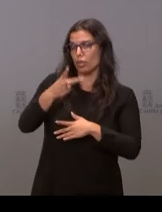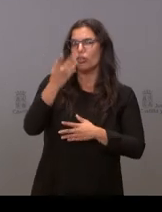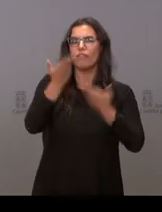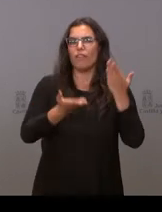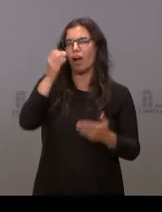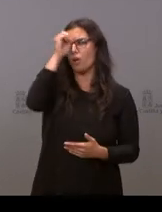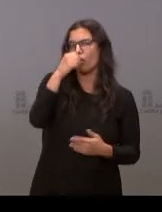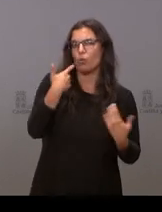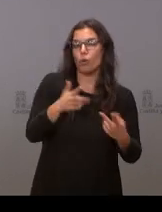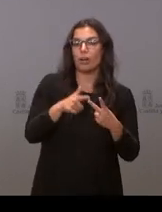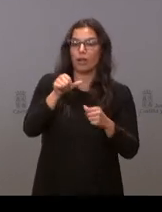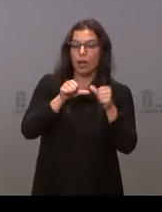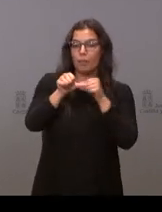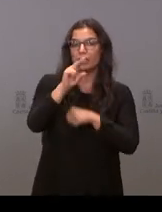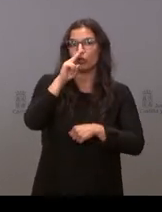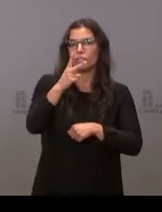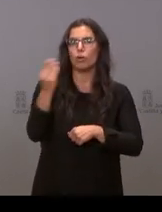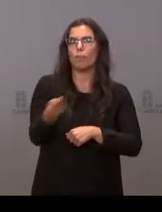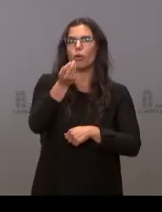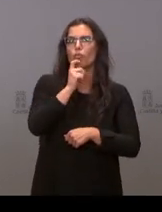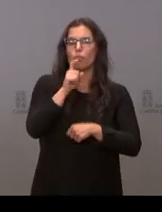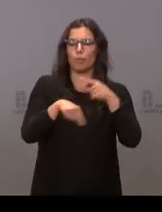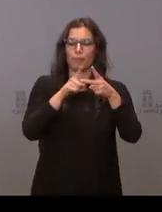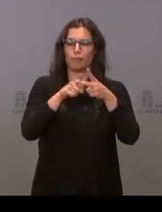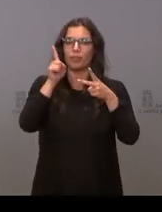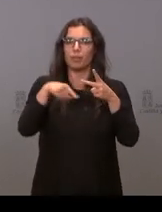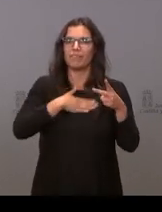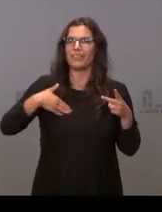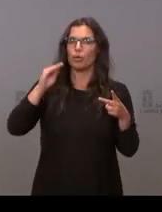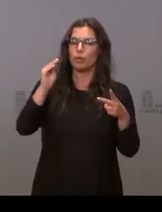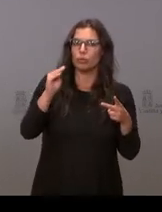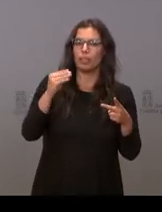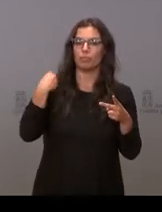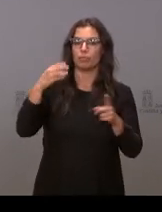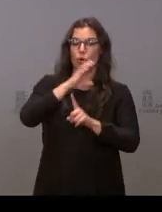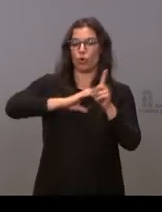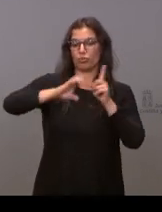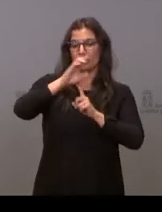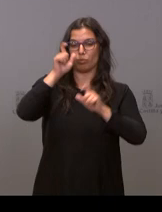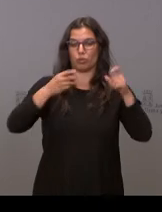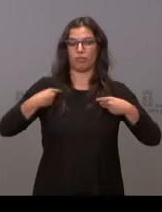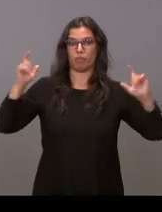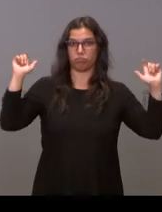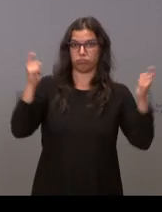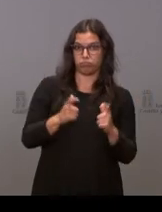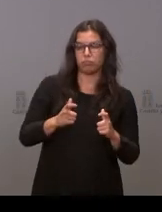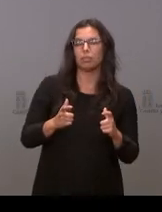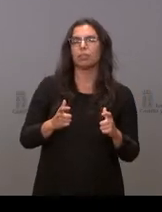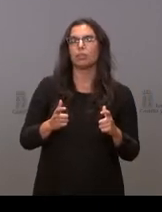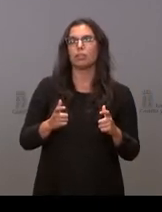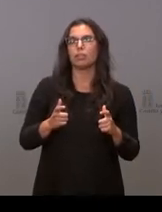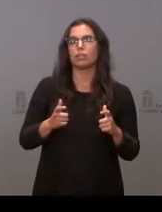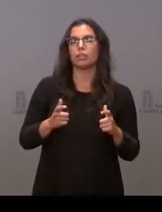podrían mejorar durante el resto de la legislatura por otra parte también me gustaría preguntar en el contexto de la despoblación por si el